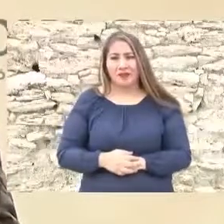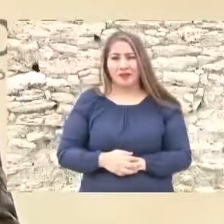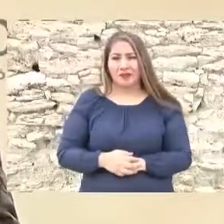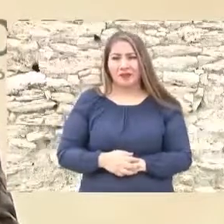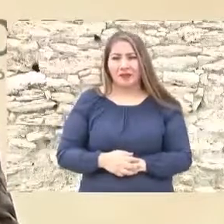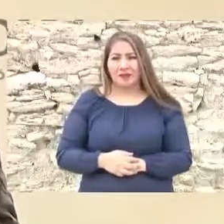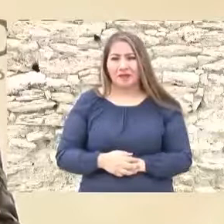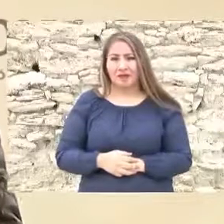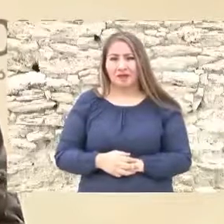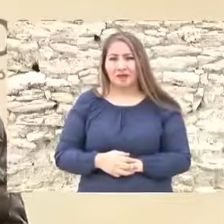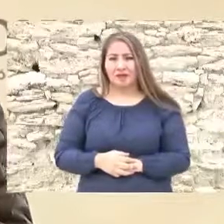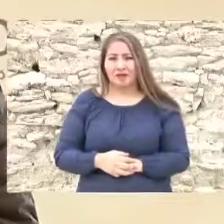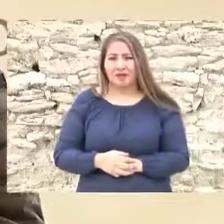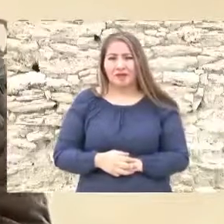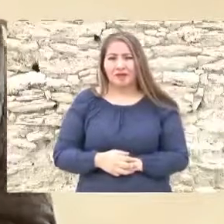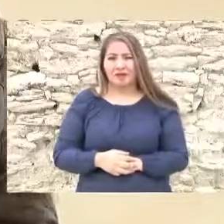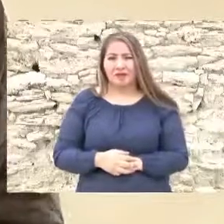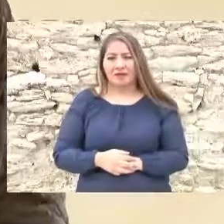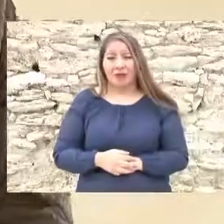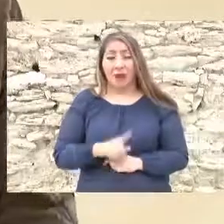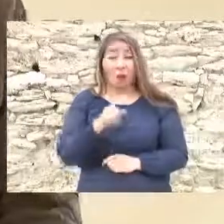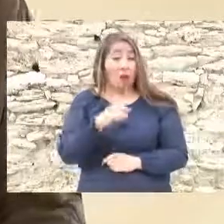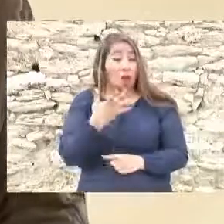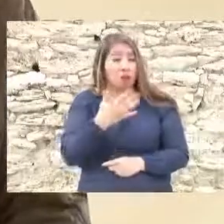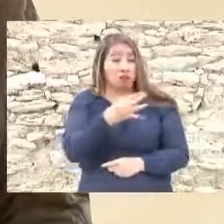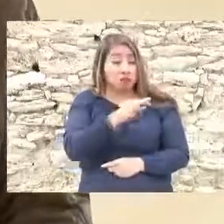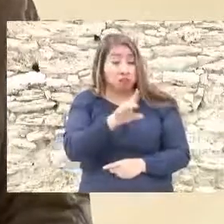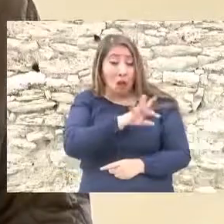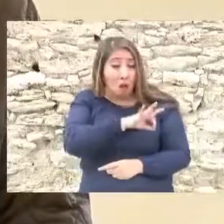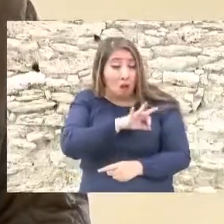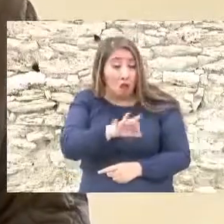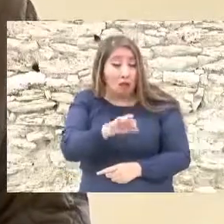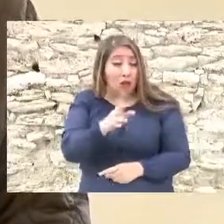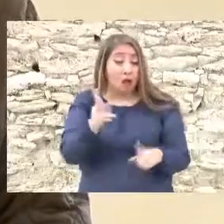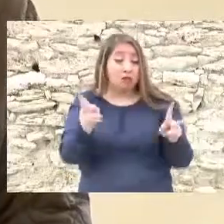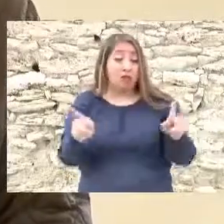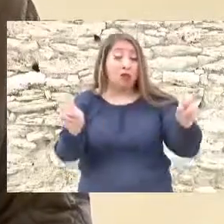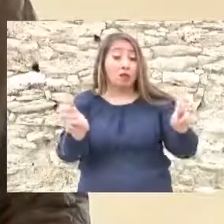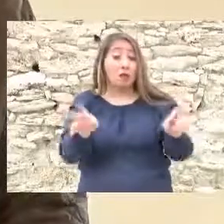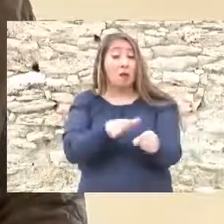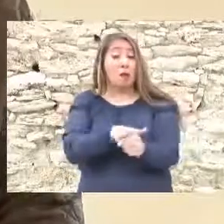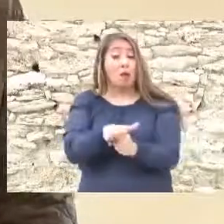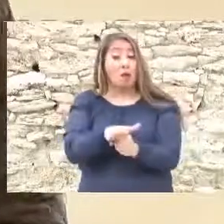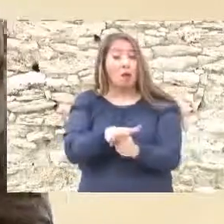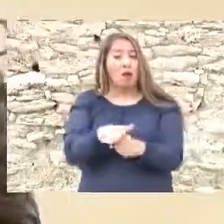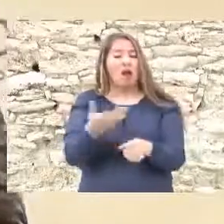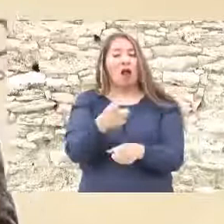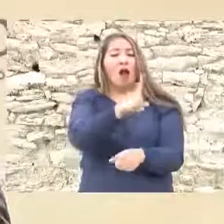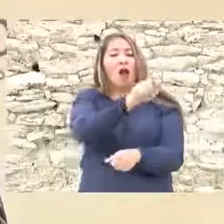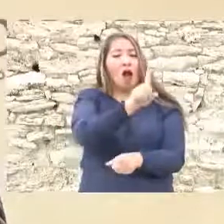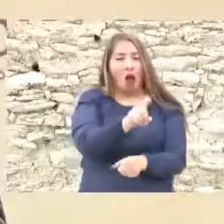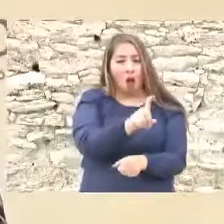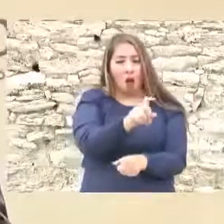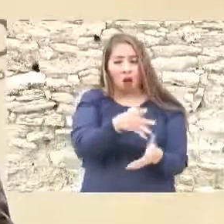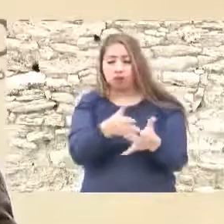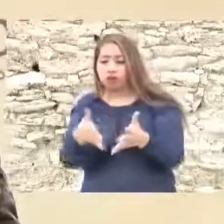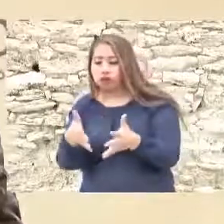se puede hablar de el agua y de la historia como se mencionó